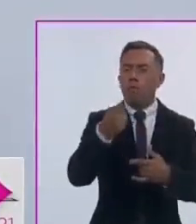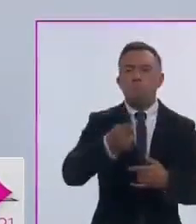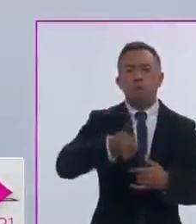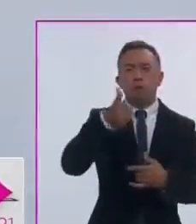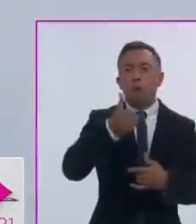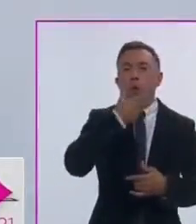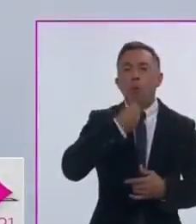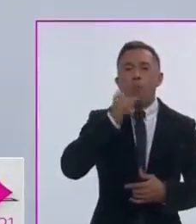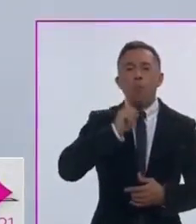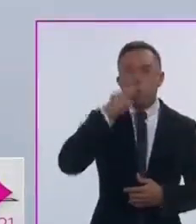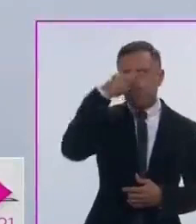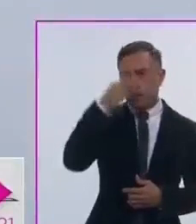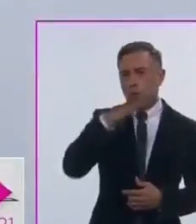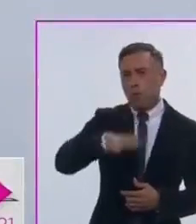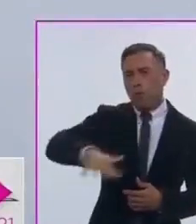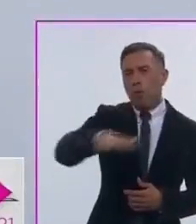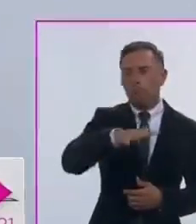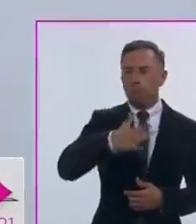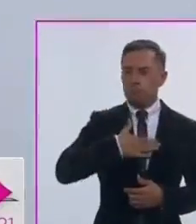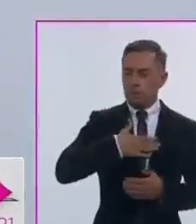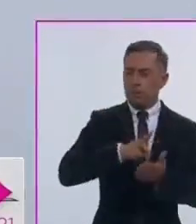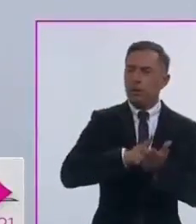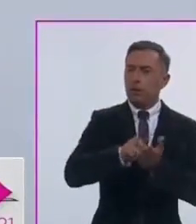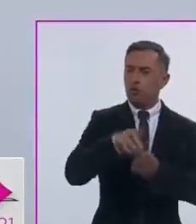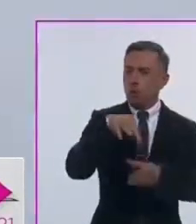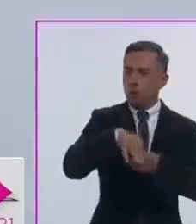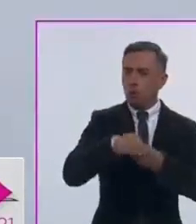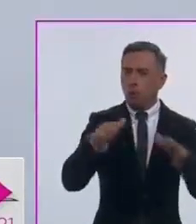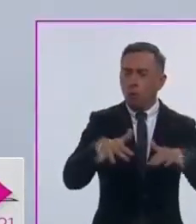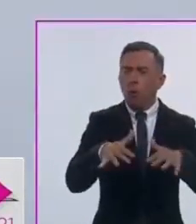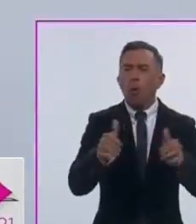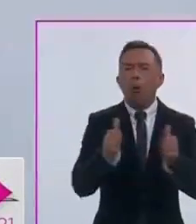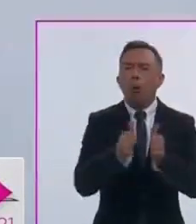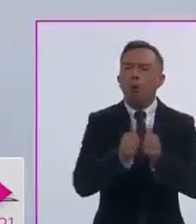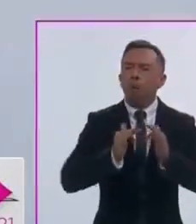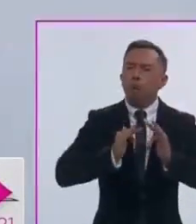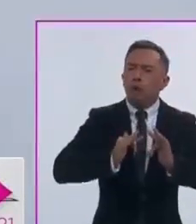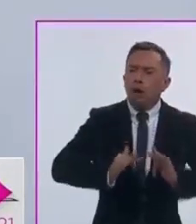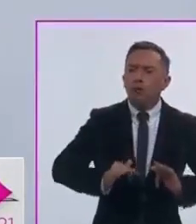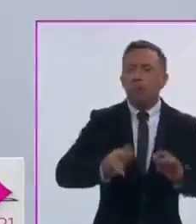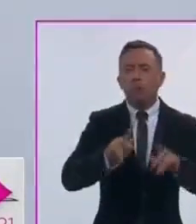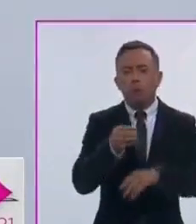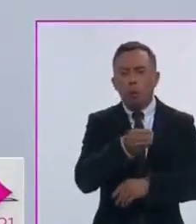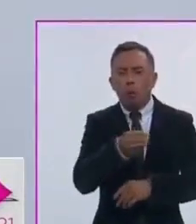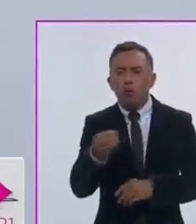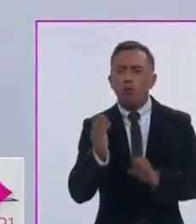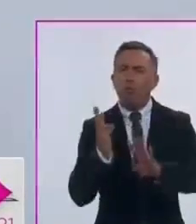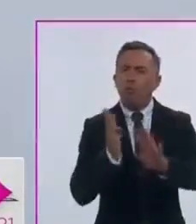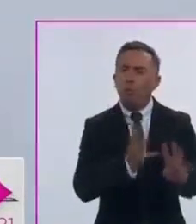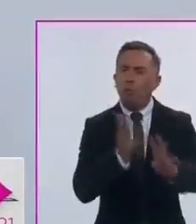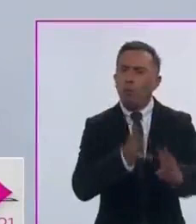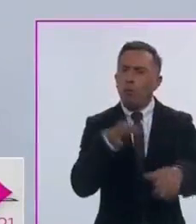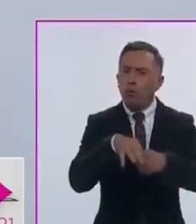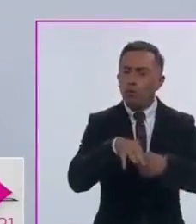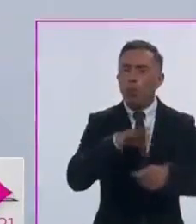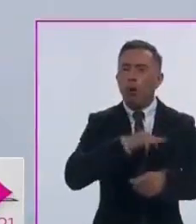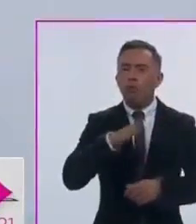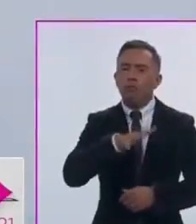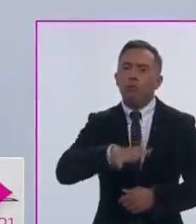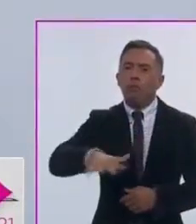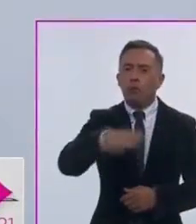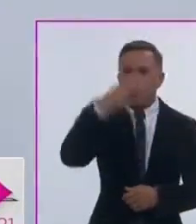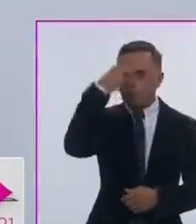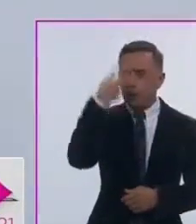ejercimos nuestro derecho al voto de manera pacífica y ordenada, refrendando así la voluntad de contar con un país